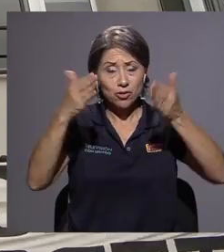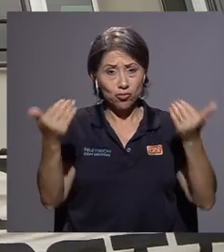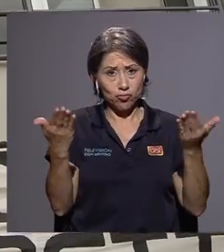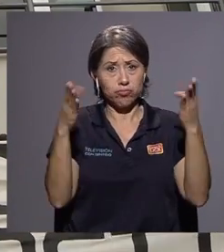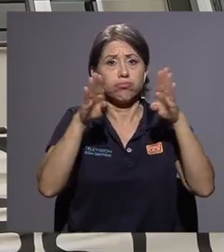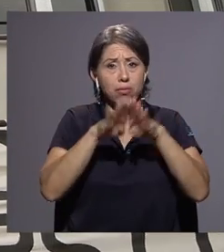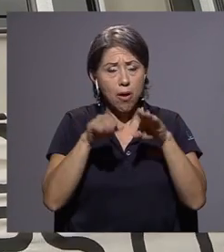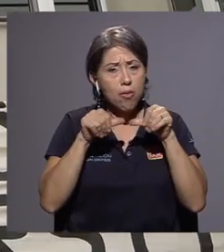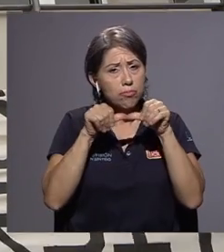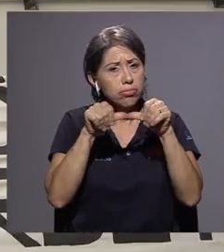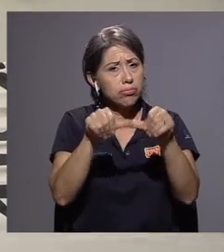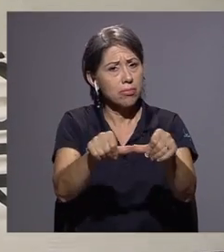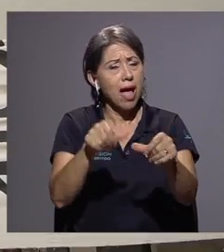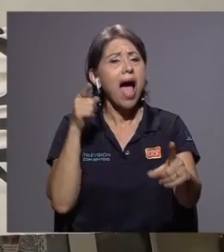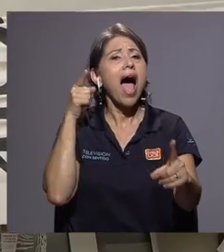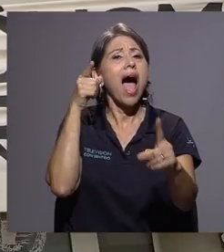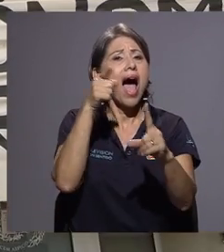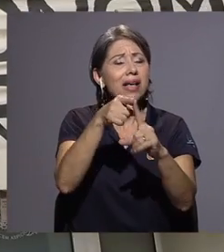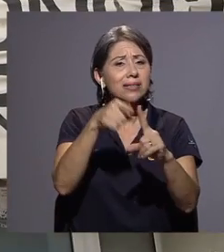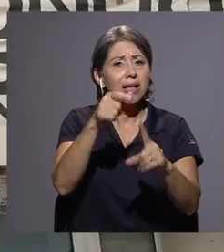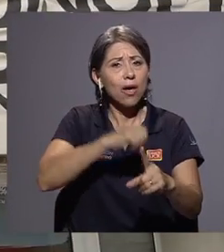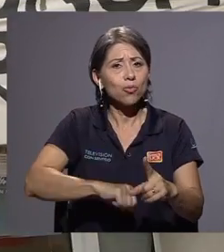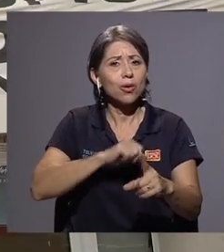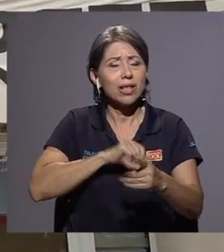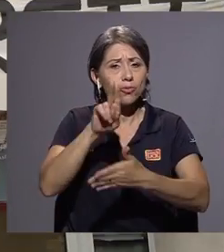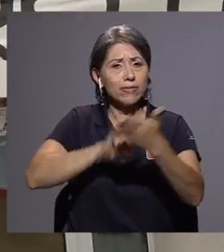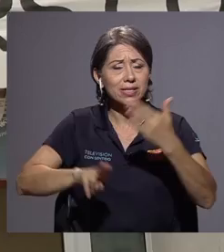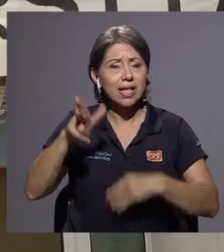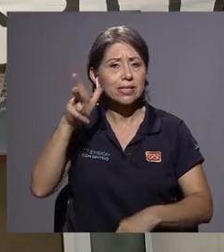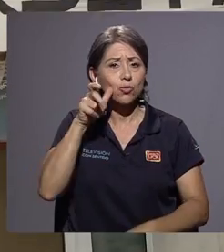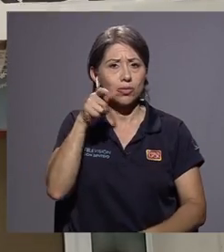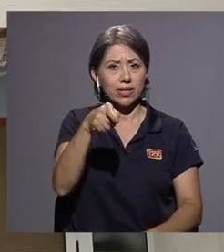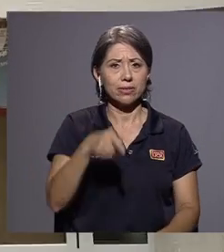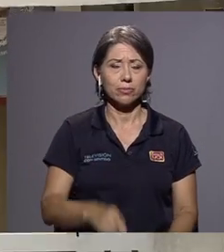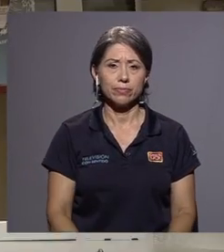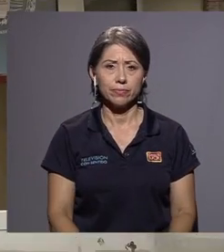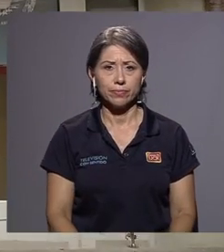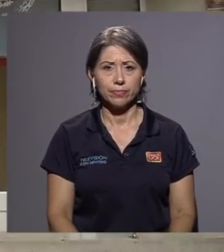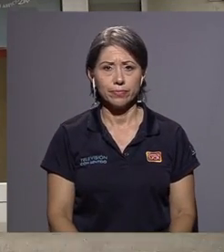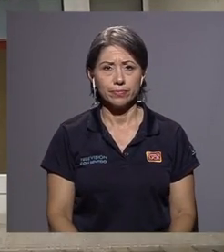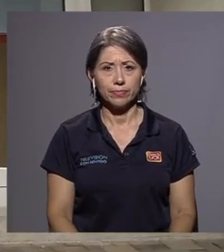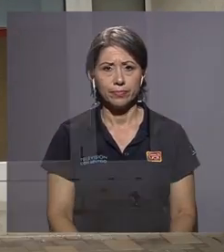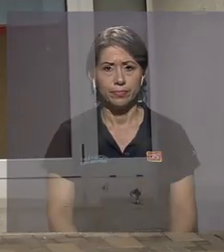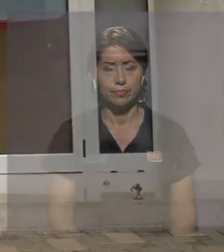edificios se mantendría hasta que sean escuchados por las autoridades universitarias.